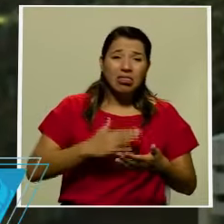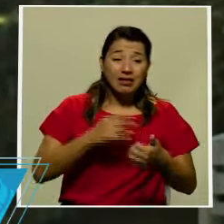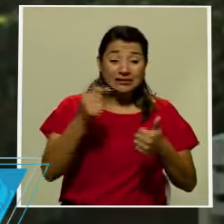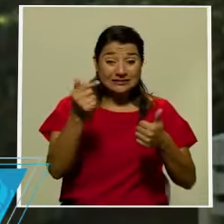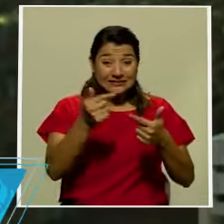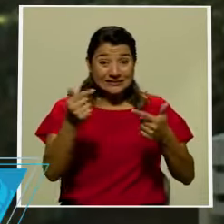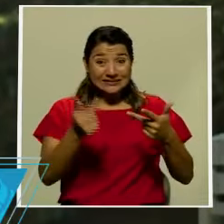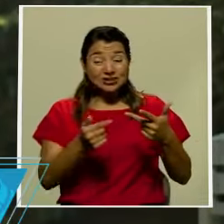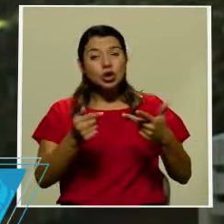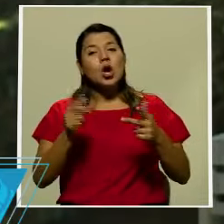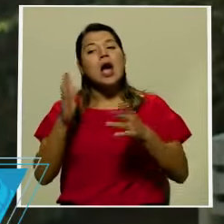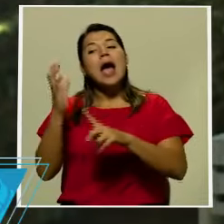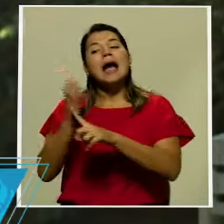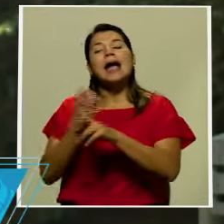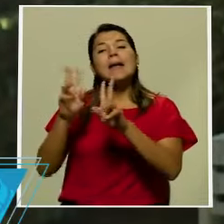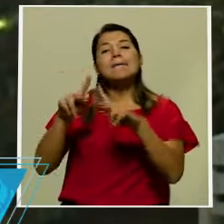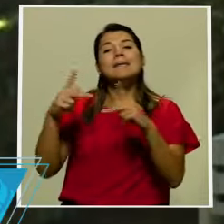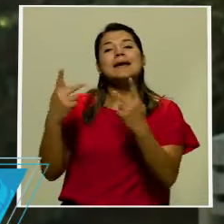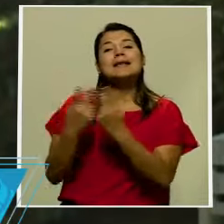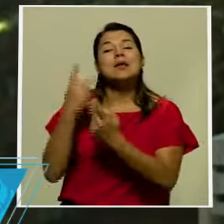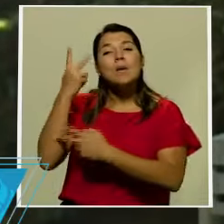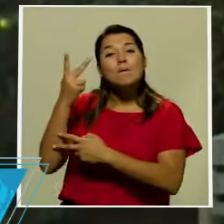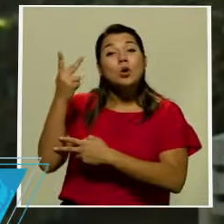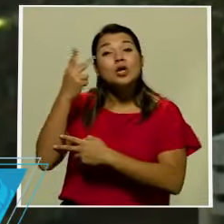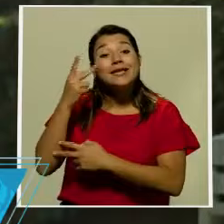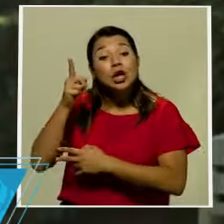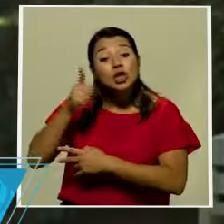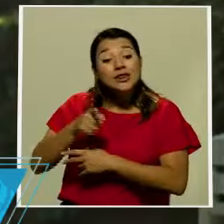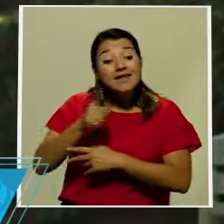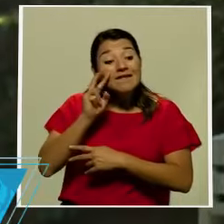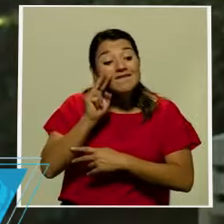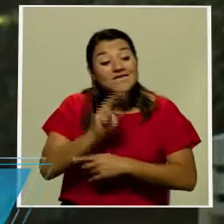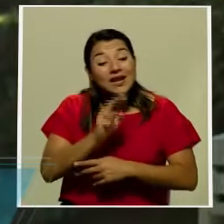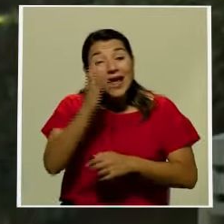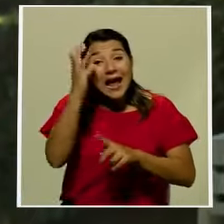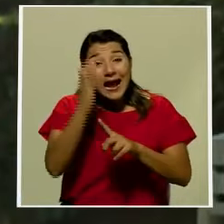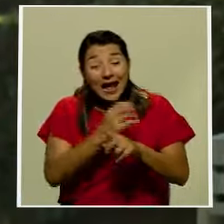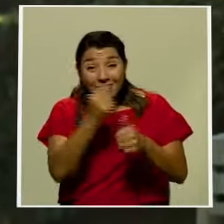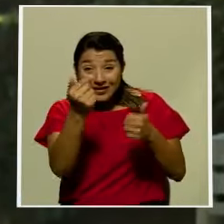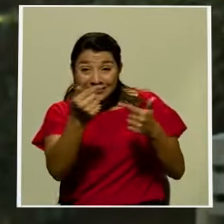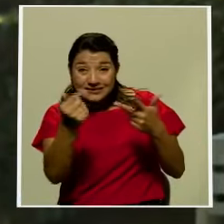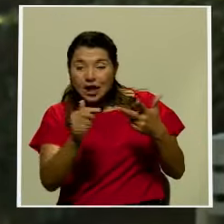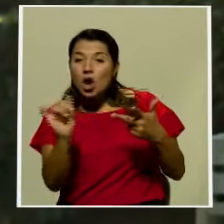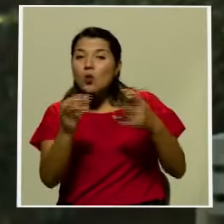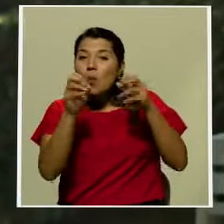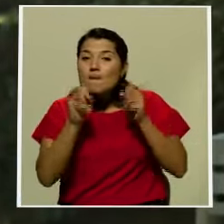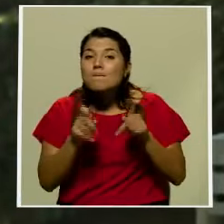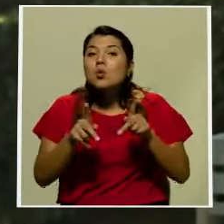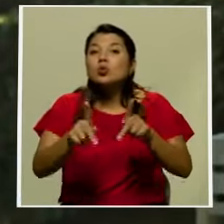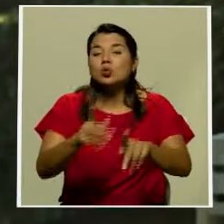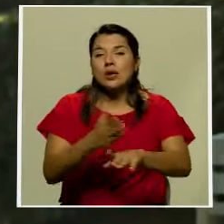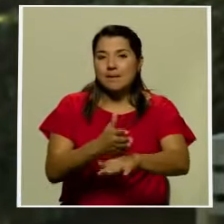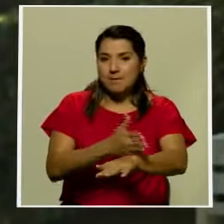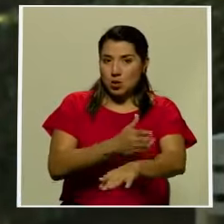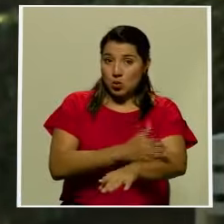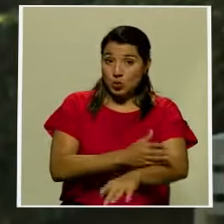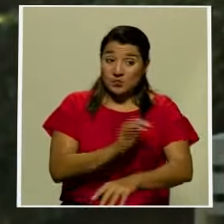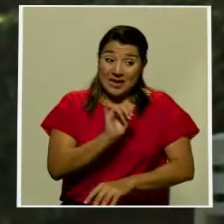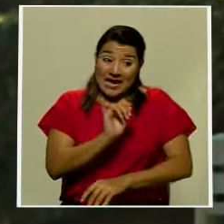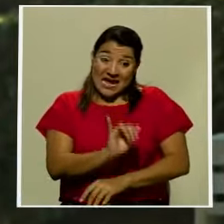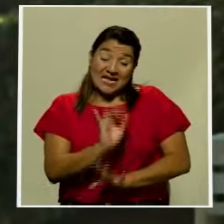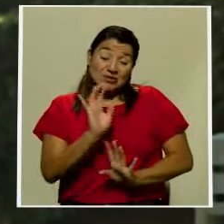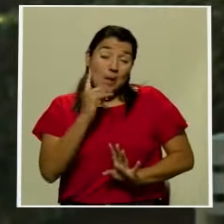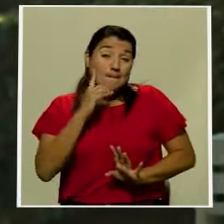tratar de innovar en las formas de hacer campaña política Eso sería el escenario más optimista